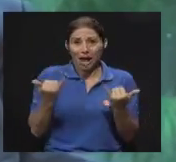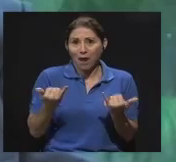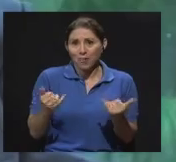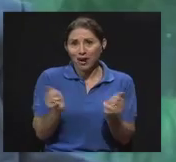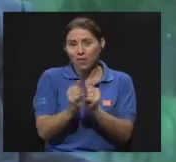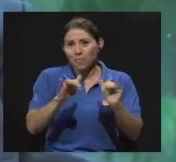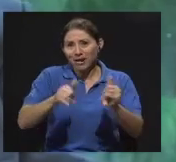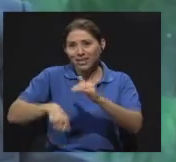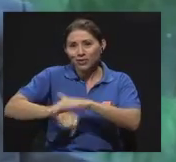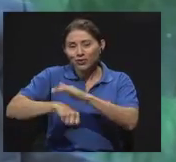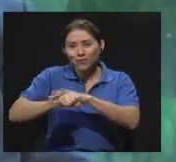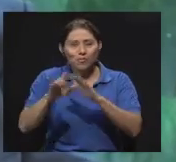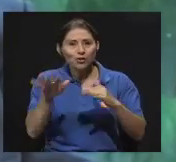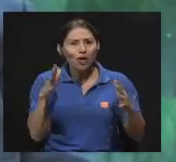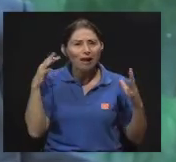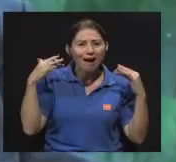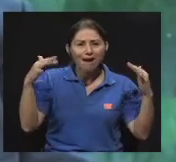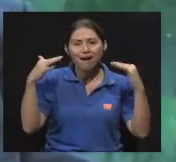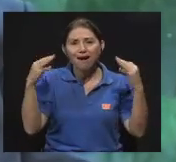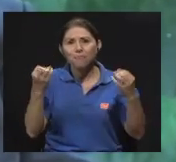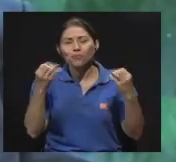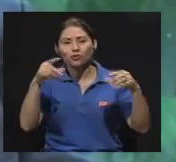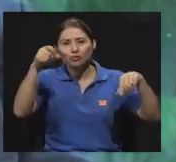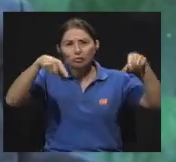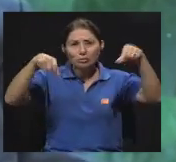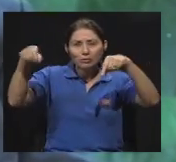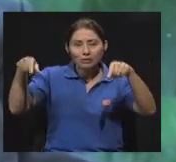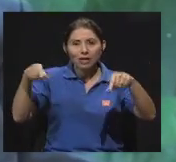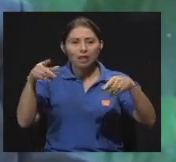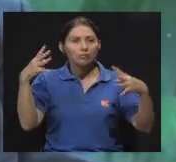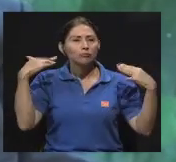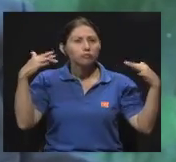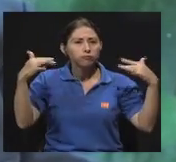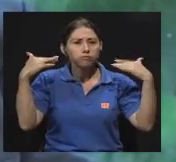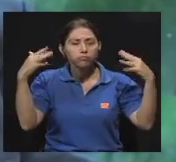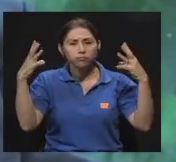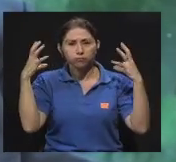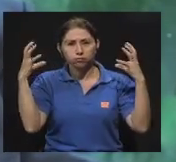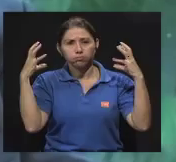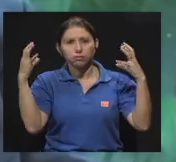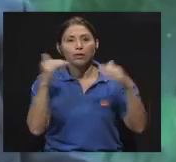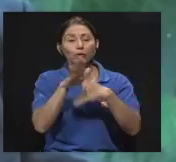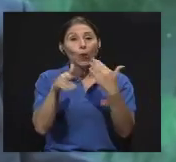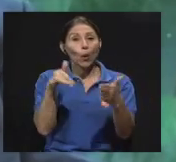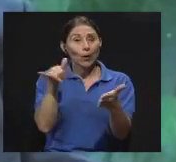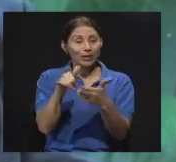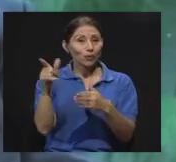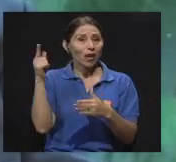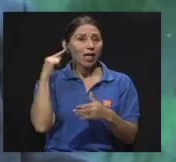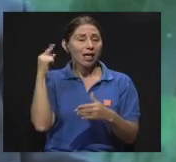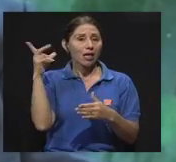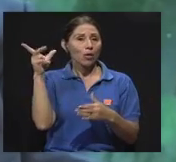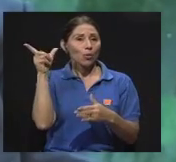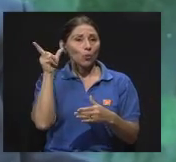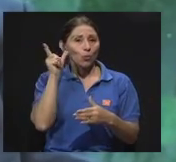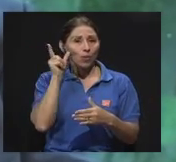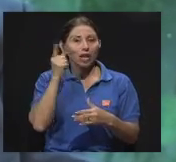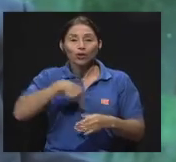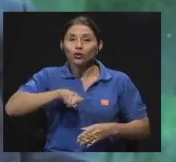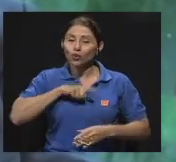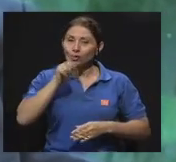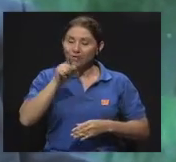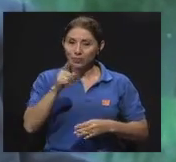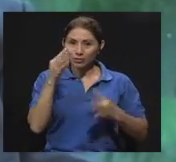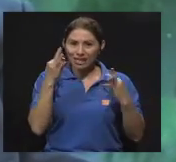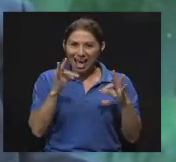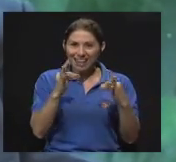partidos de fútbol y todo eso, ¿verdad? Todo eso afecta la audición nuestra, y debemos tratar de irnos educando, educar a